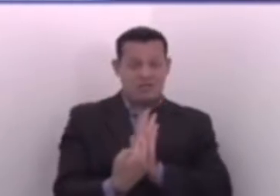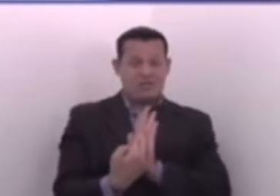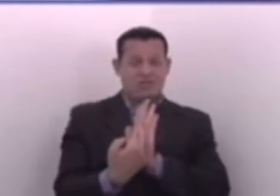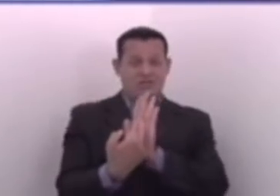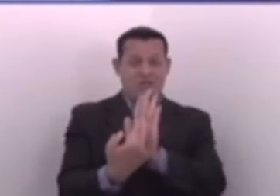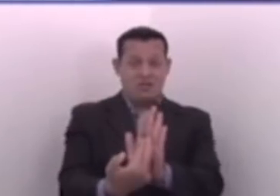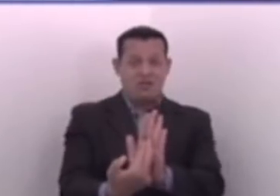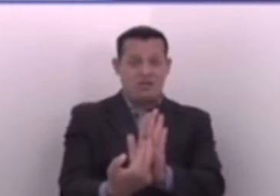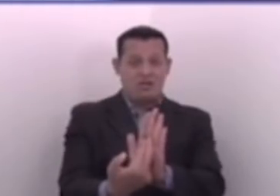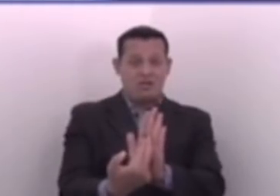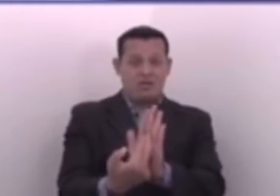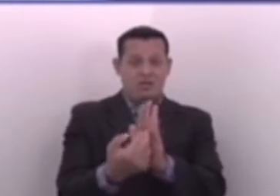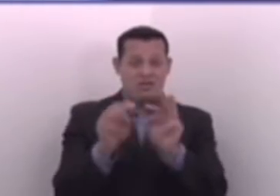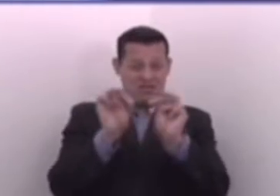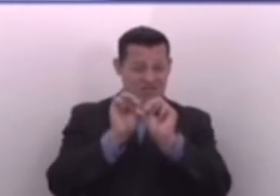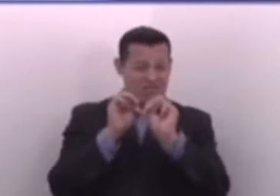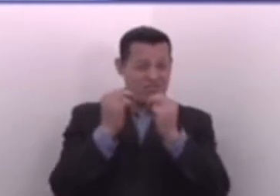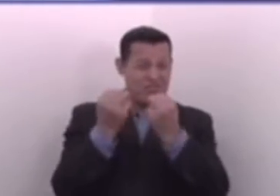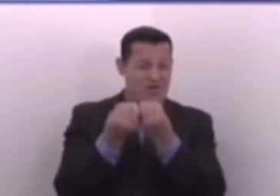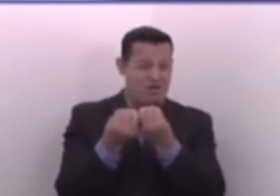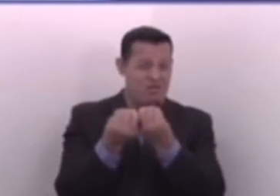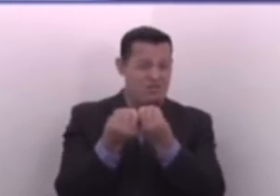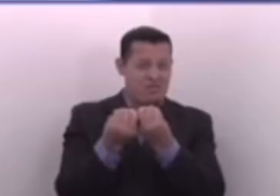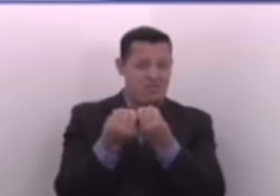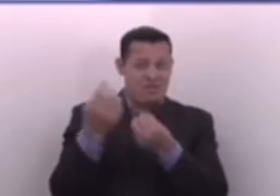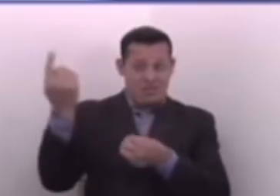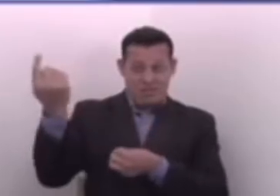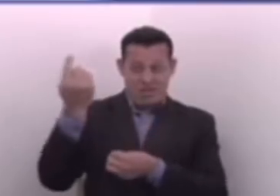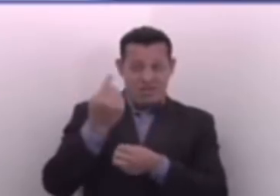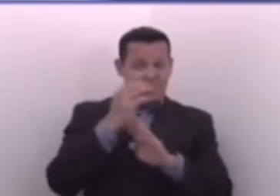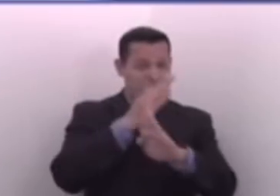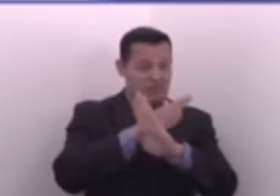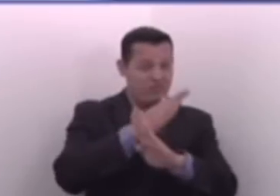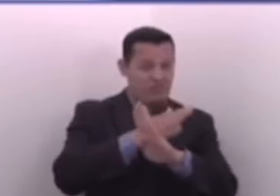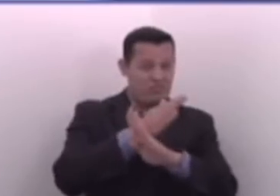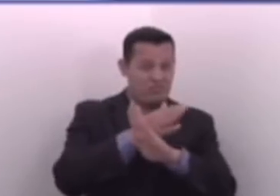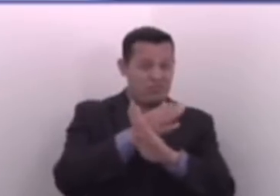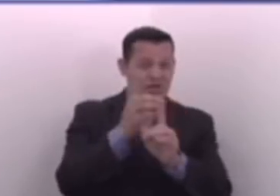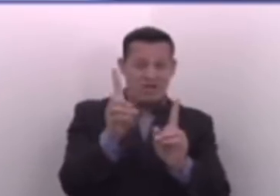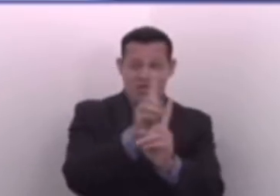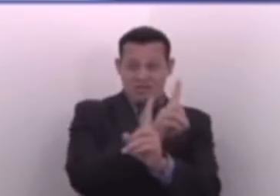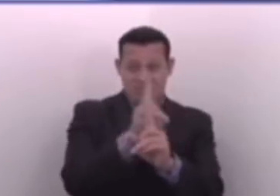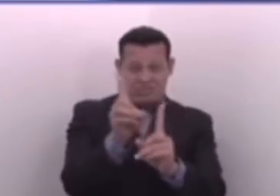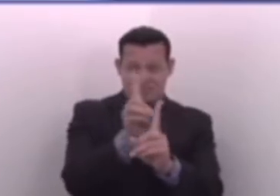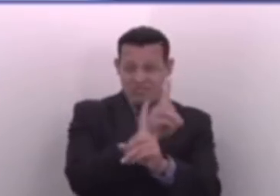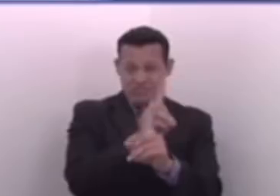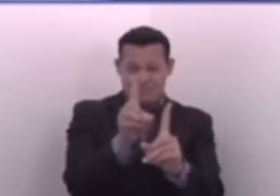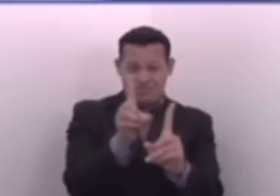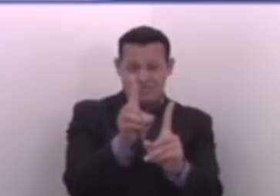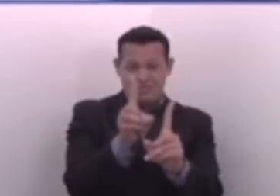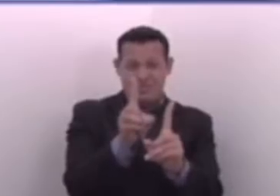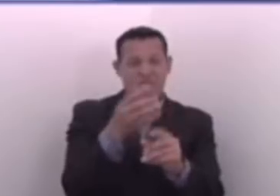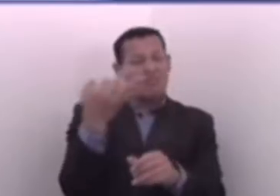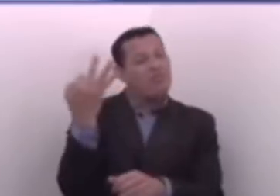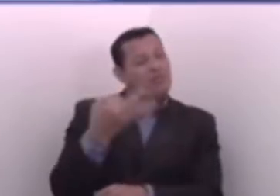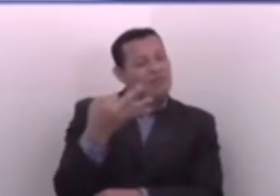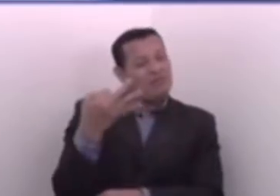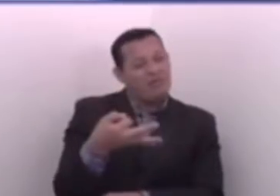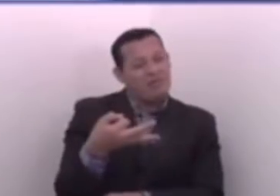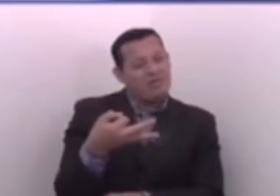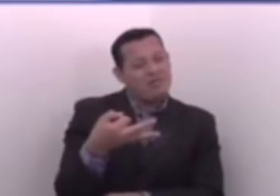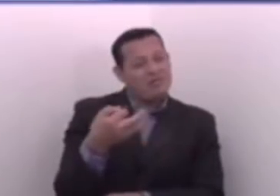a los criminales, venimos a defender a delincuentes. Por favor,